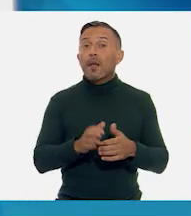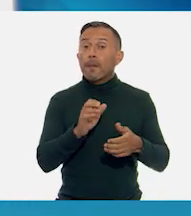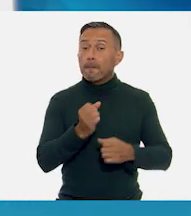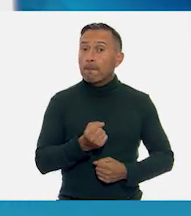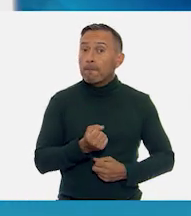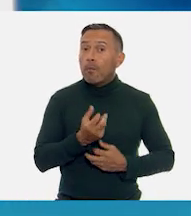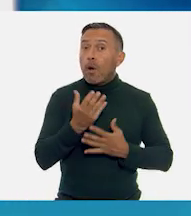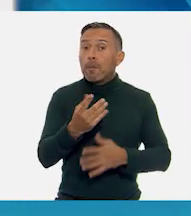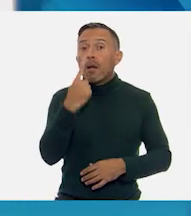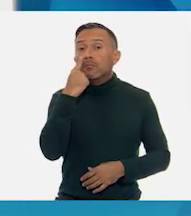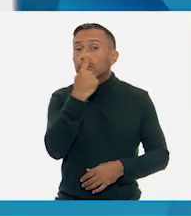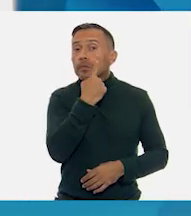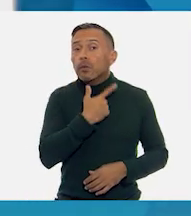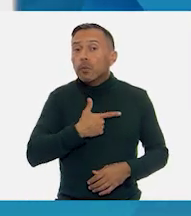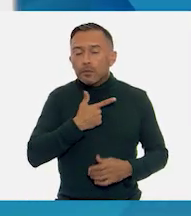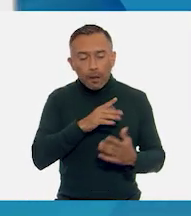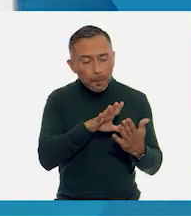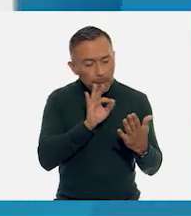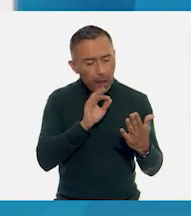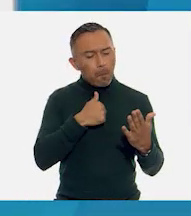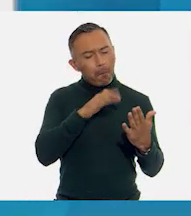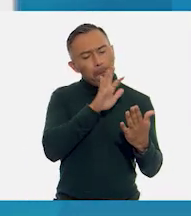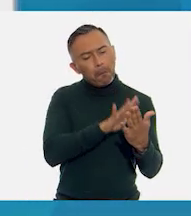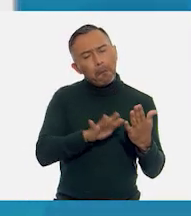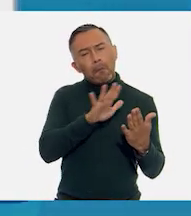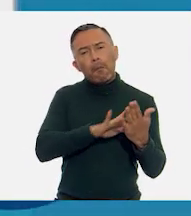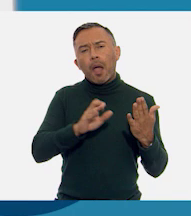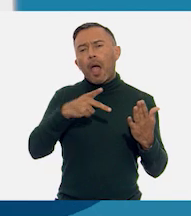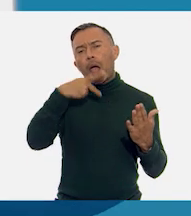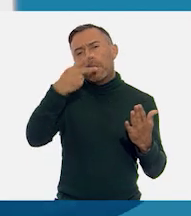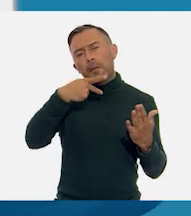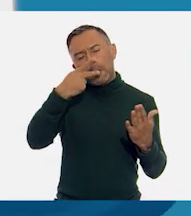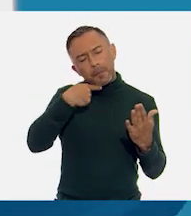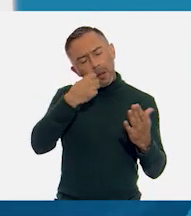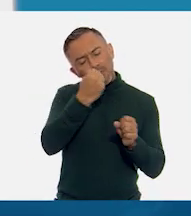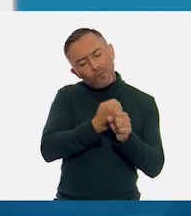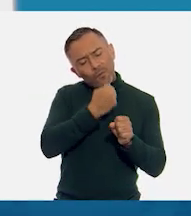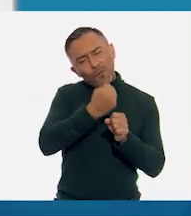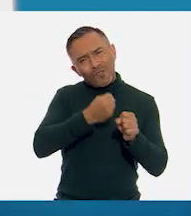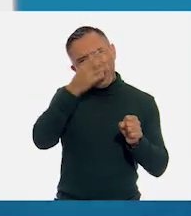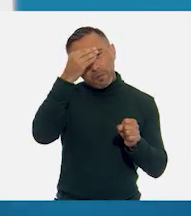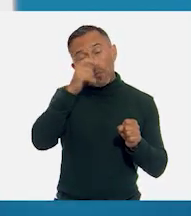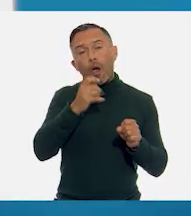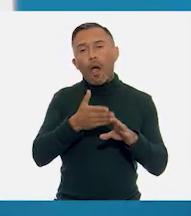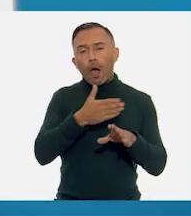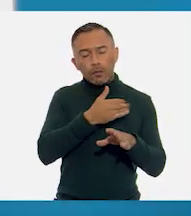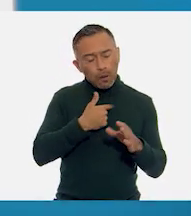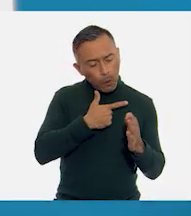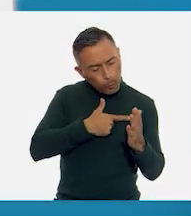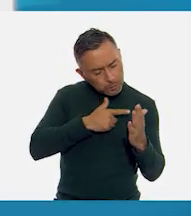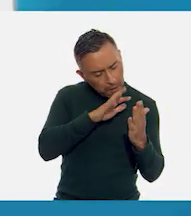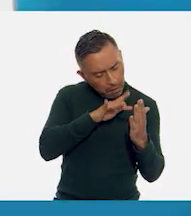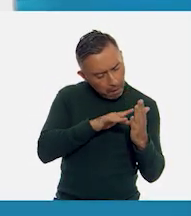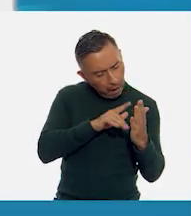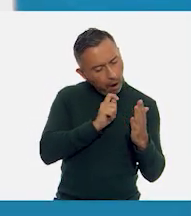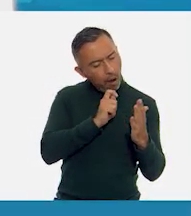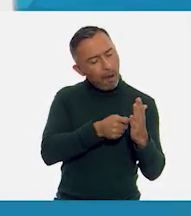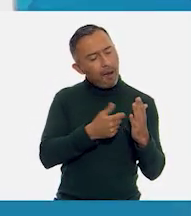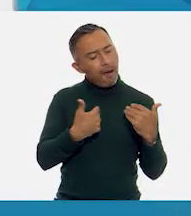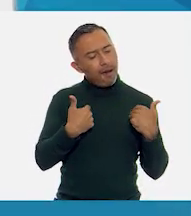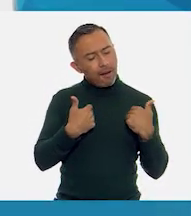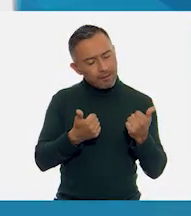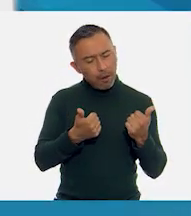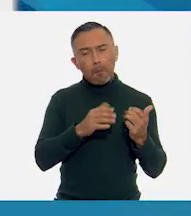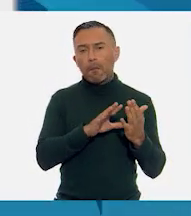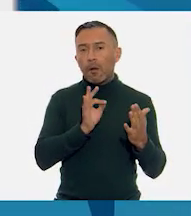poema que elegimos. Son poemas que elegimos porque nos gustaron y porque ya comprendimos su sentido. Y al analizar sus recursos